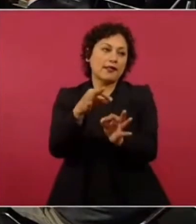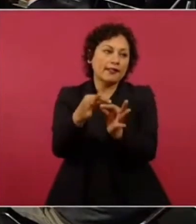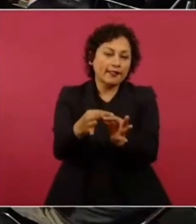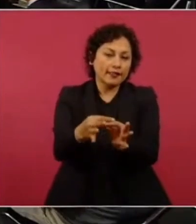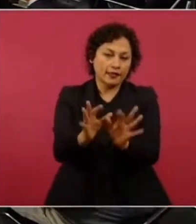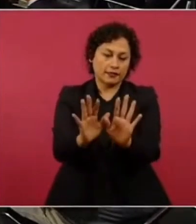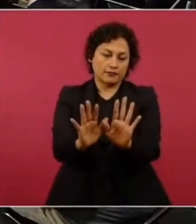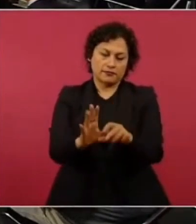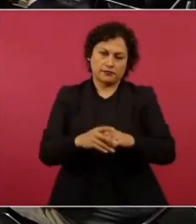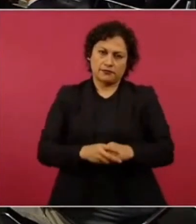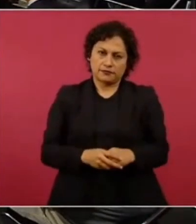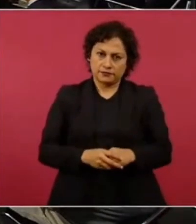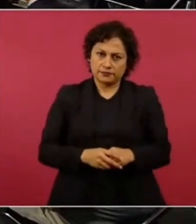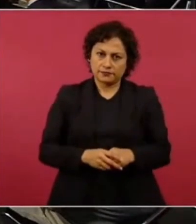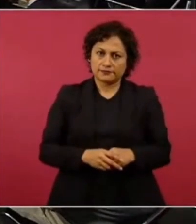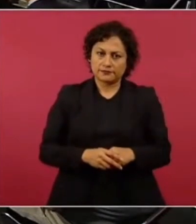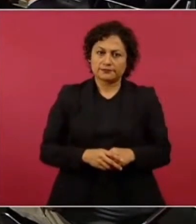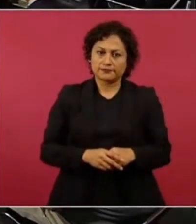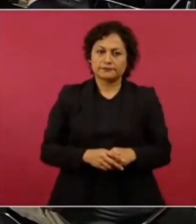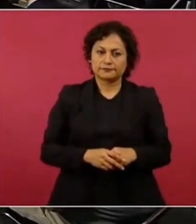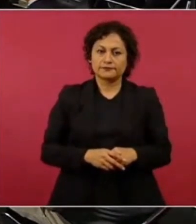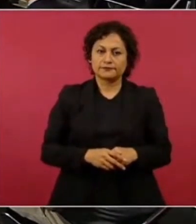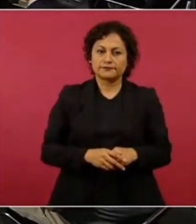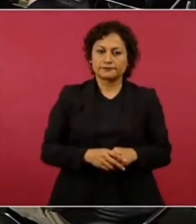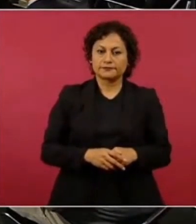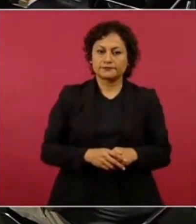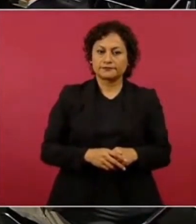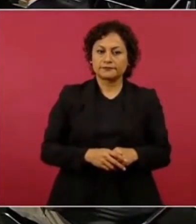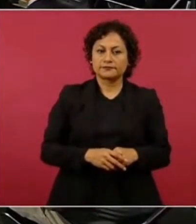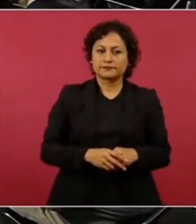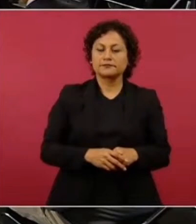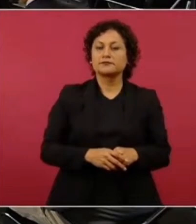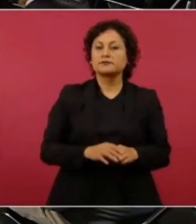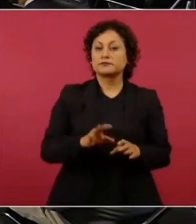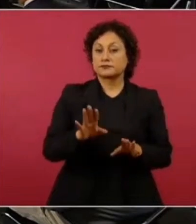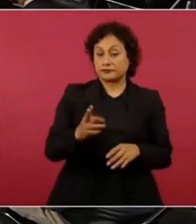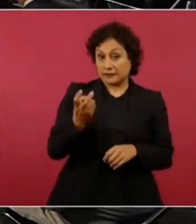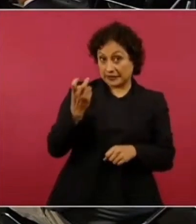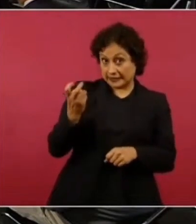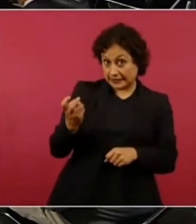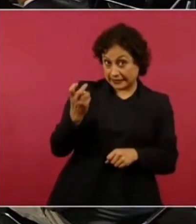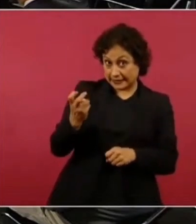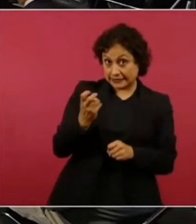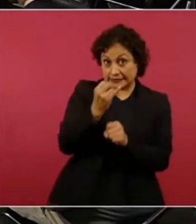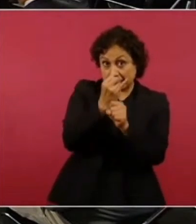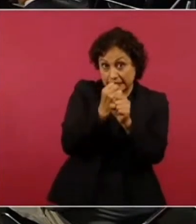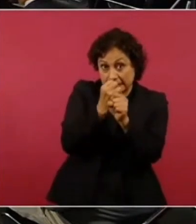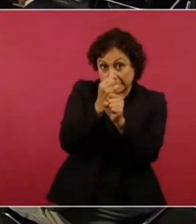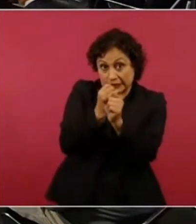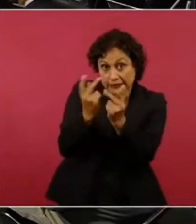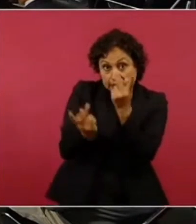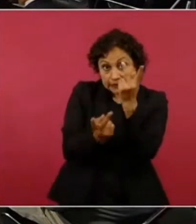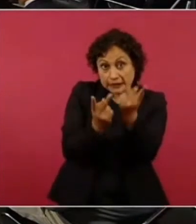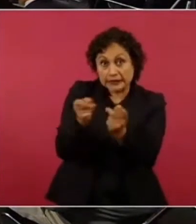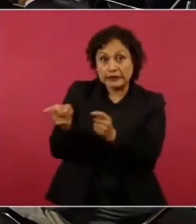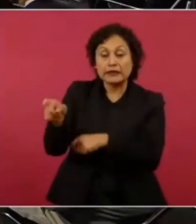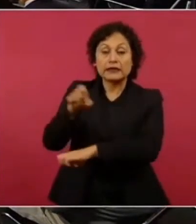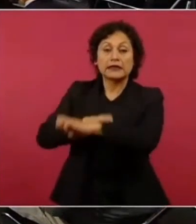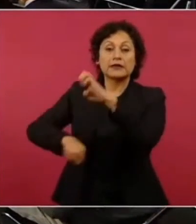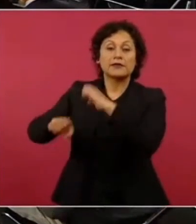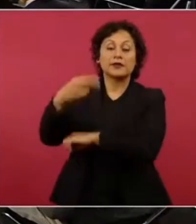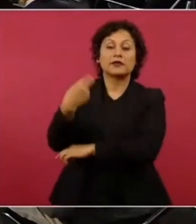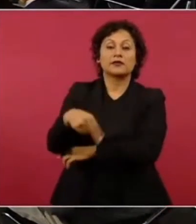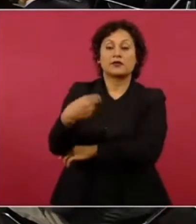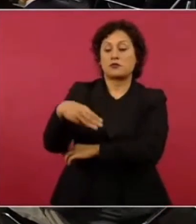pero eso es a ver es el modi la encuesta de la encuestadora se llama morning consulting